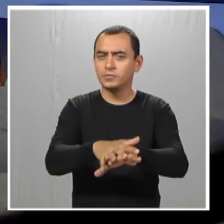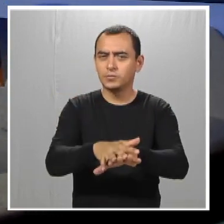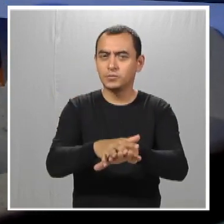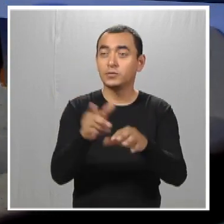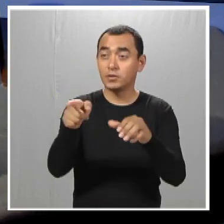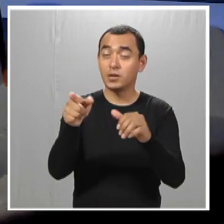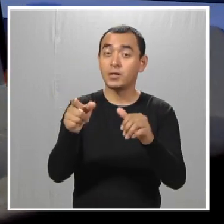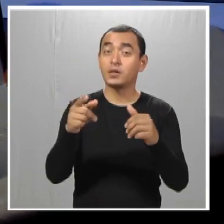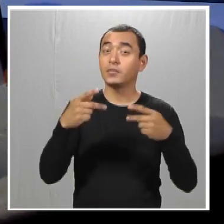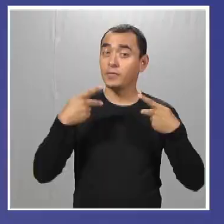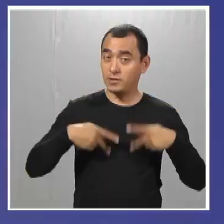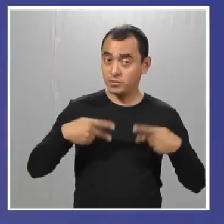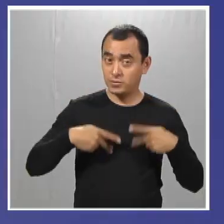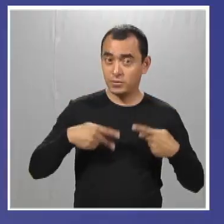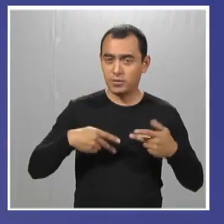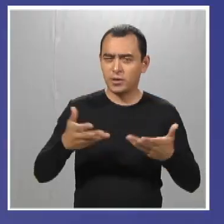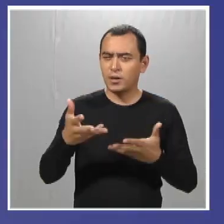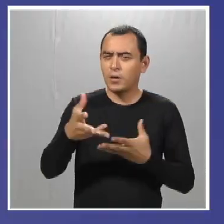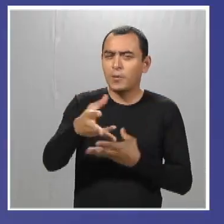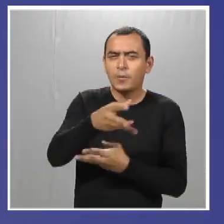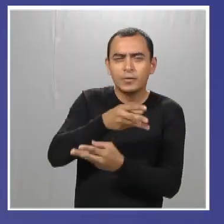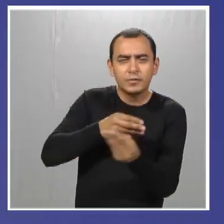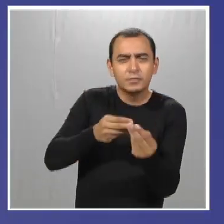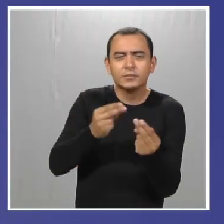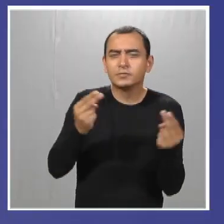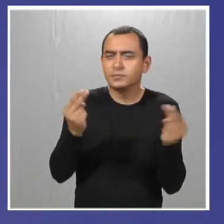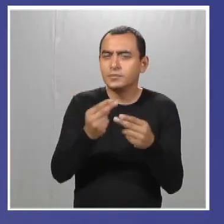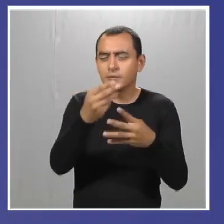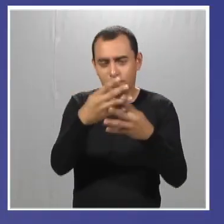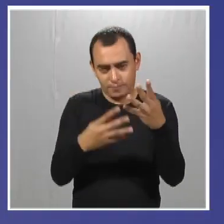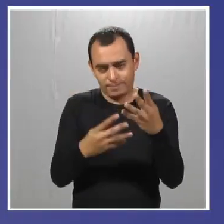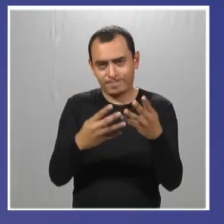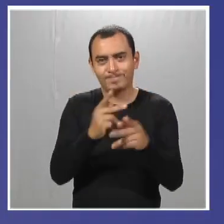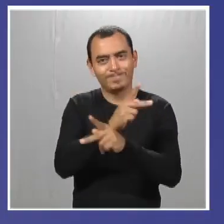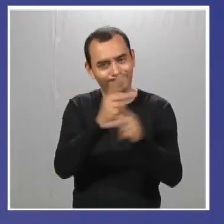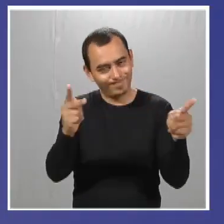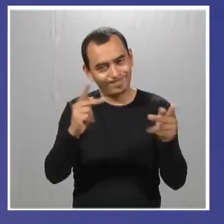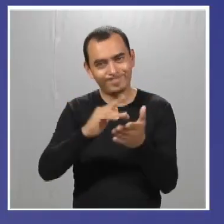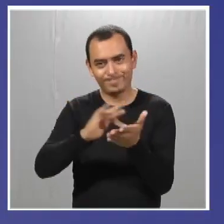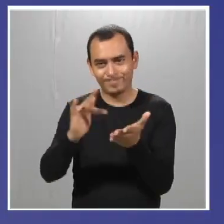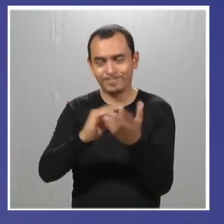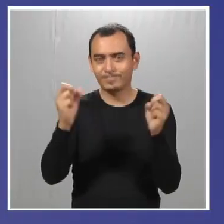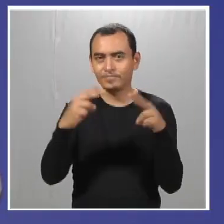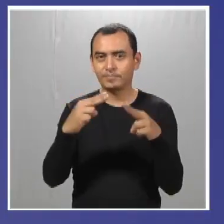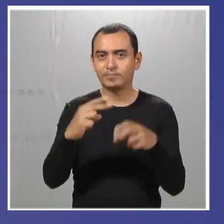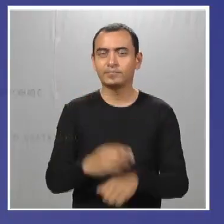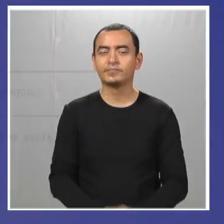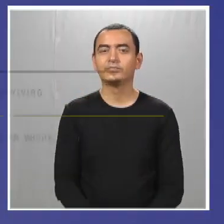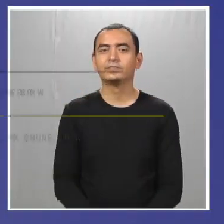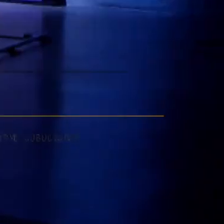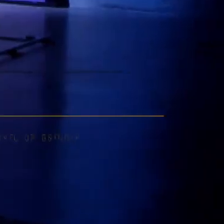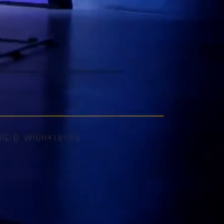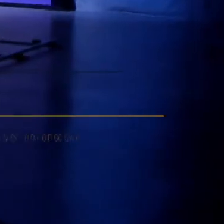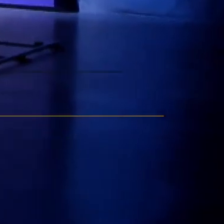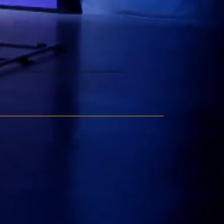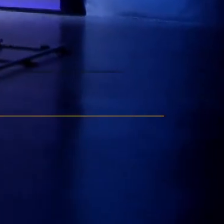de esta inclusión, de la sociedad, de la empatía y de todo lo que tenemos que hacer aquí en Somos Todos. Hasta pronto.